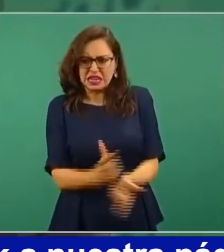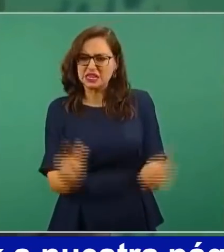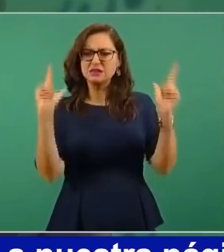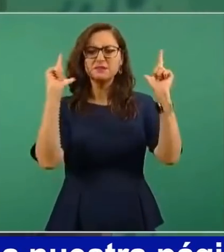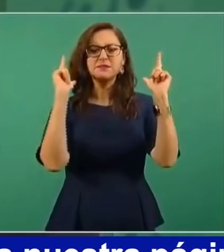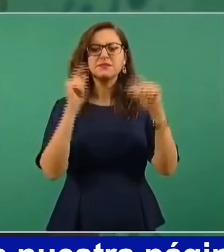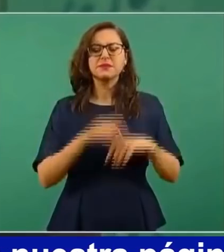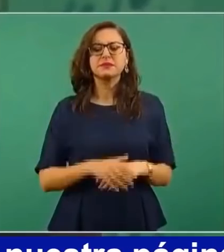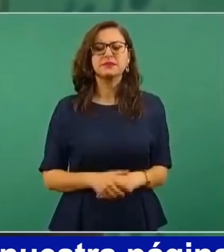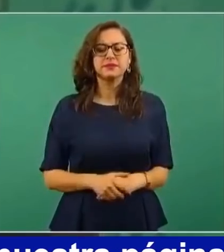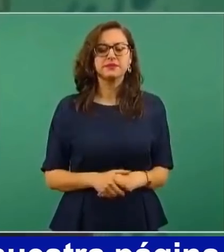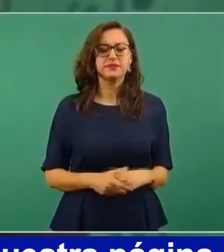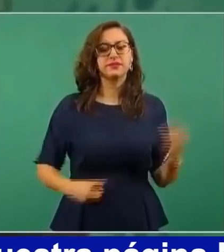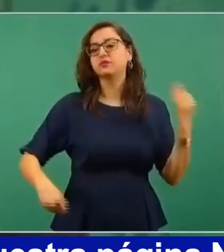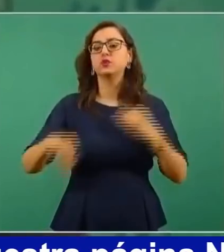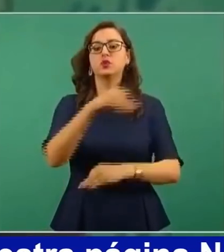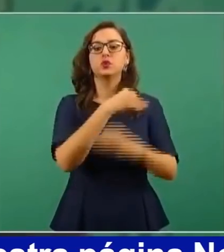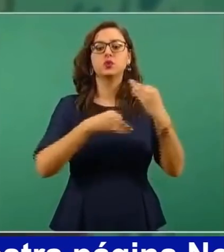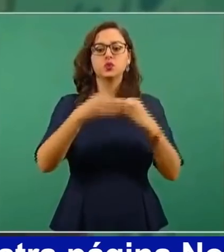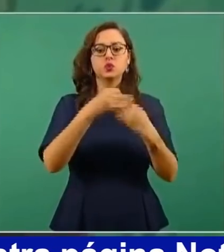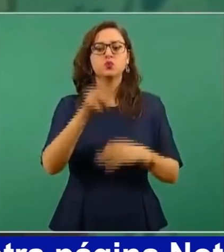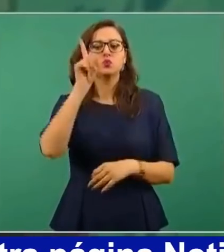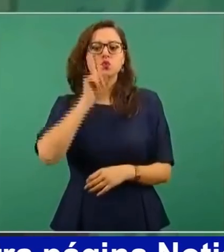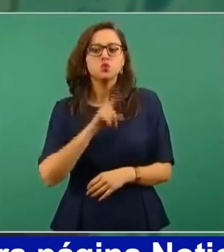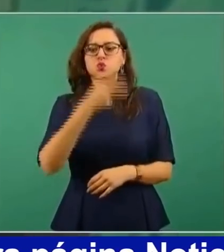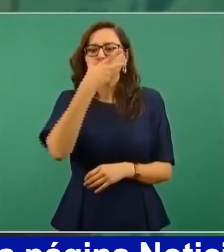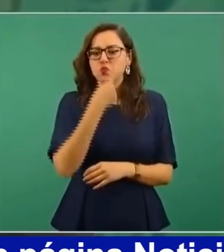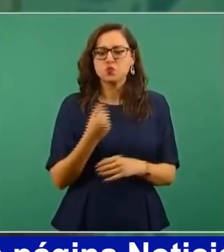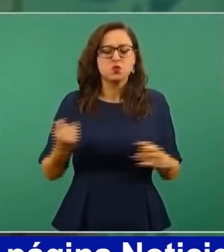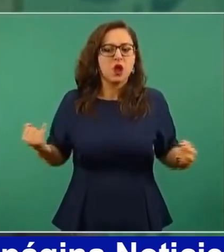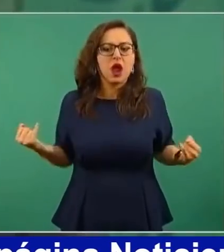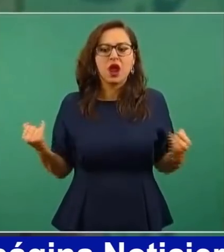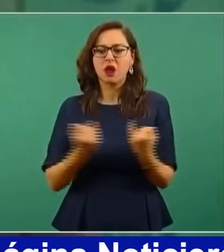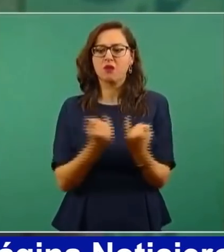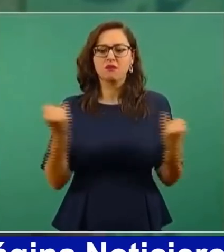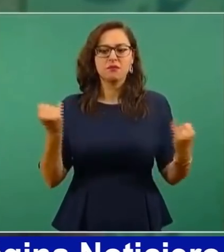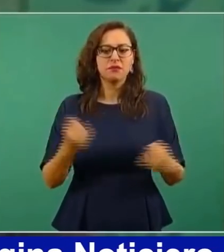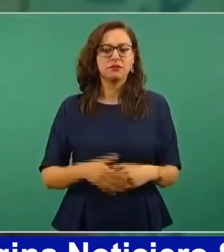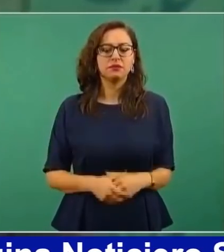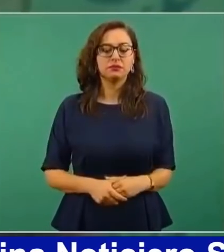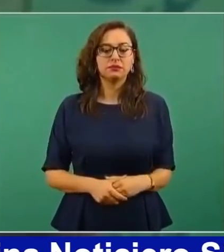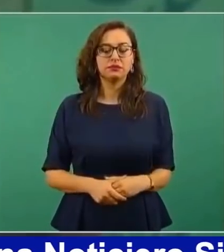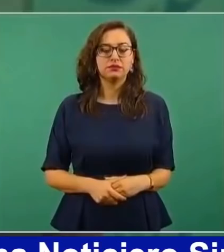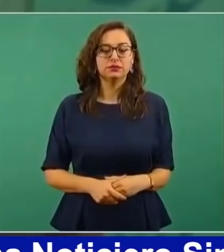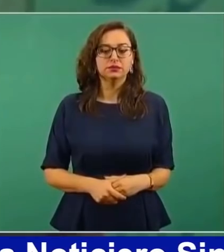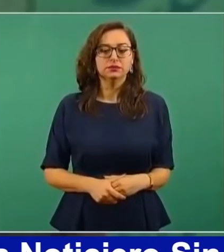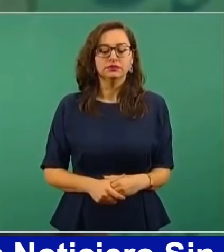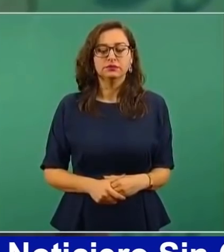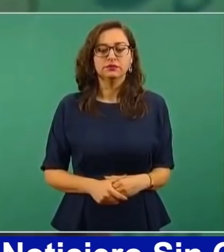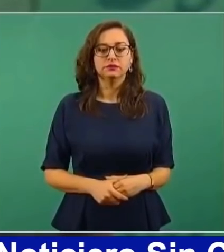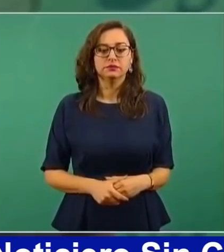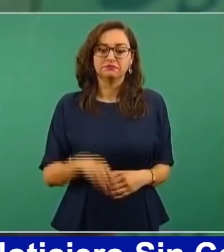de todos, de mujeres y de hombres. Aquí es distinto.